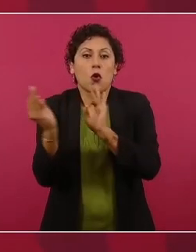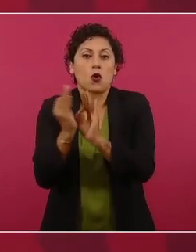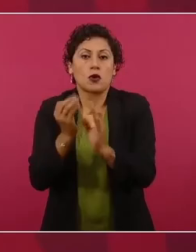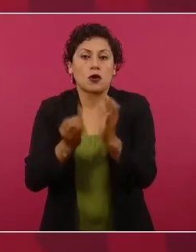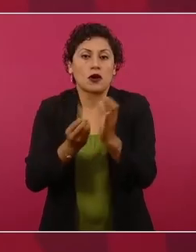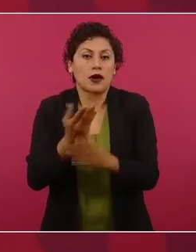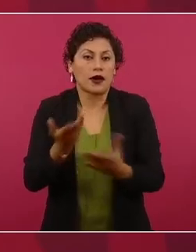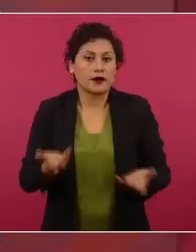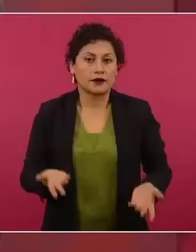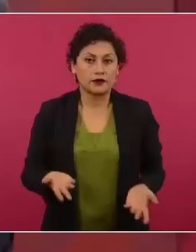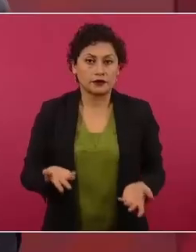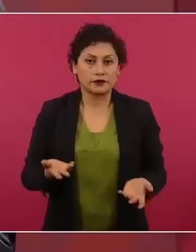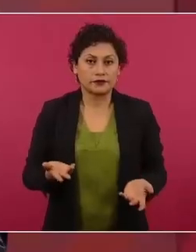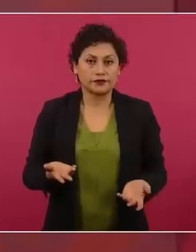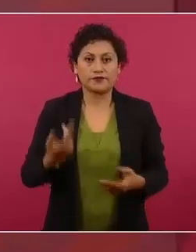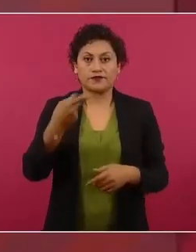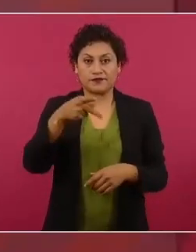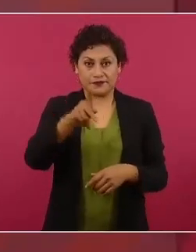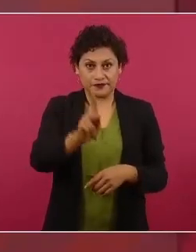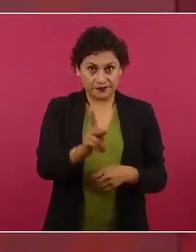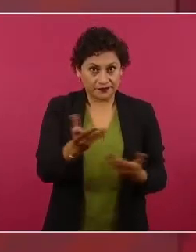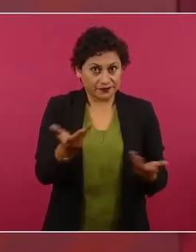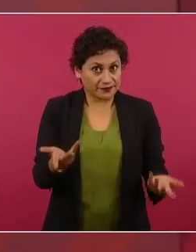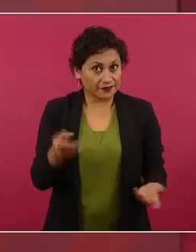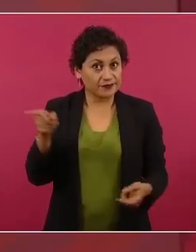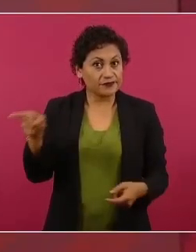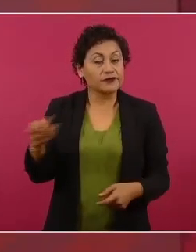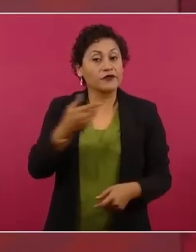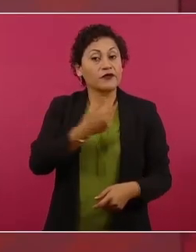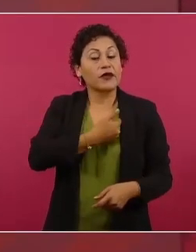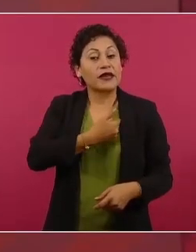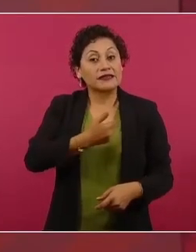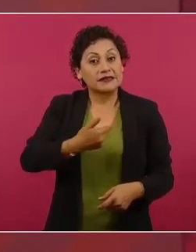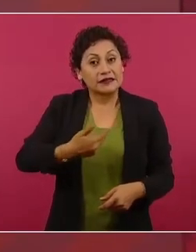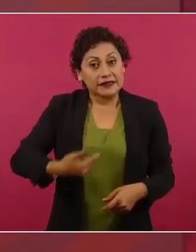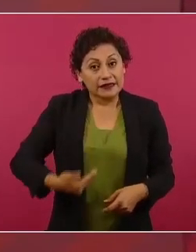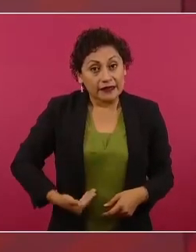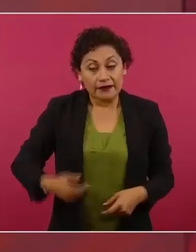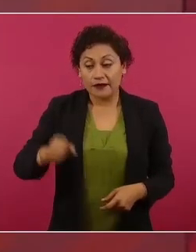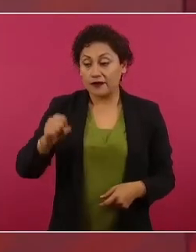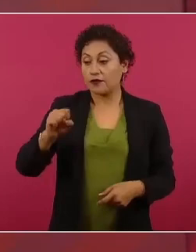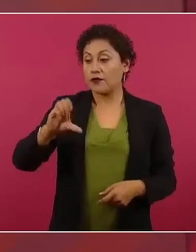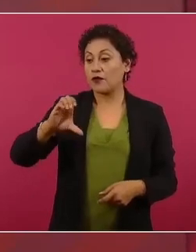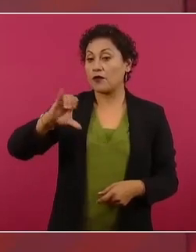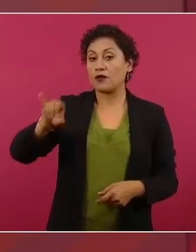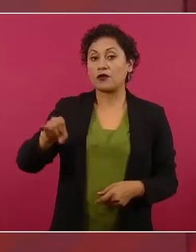Pero el presidente de la Corte,